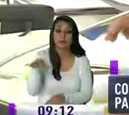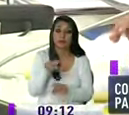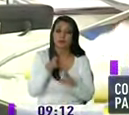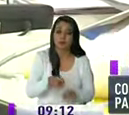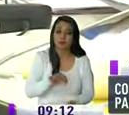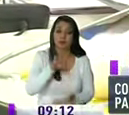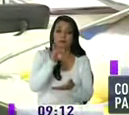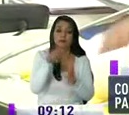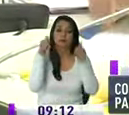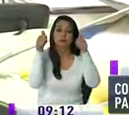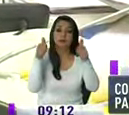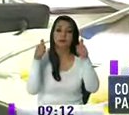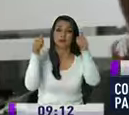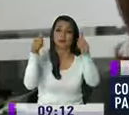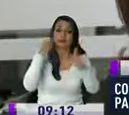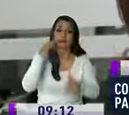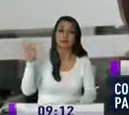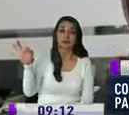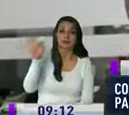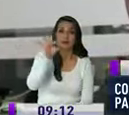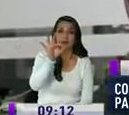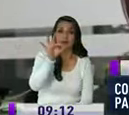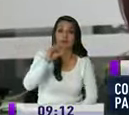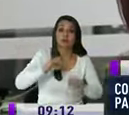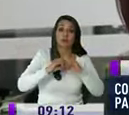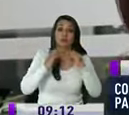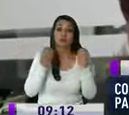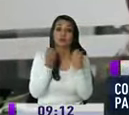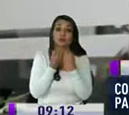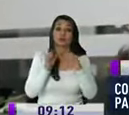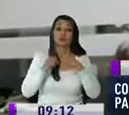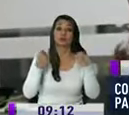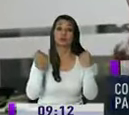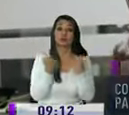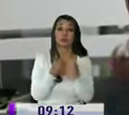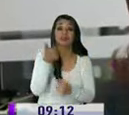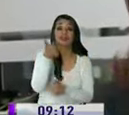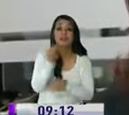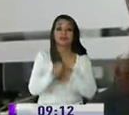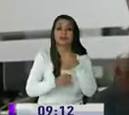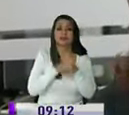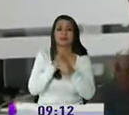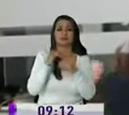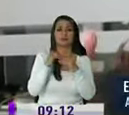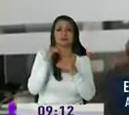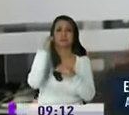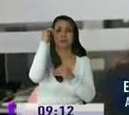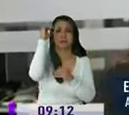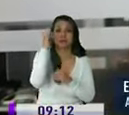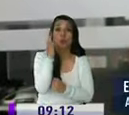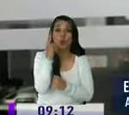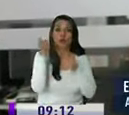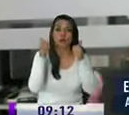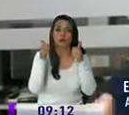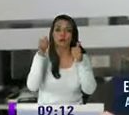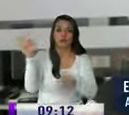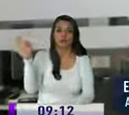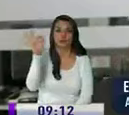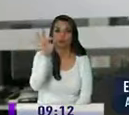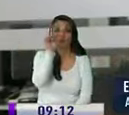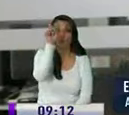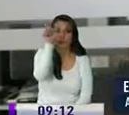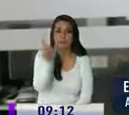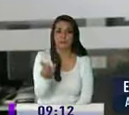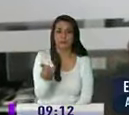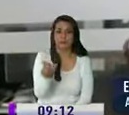presenten candidatos para la elección sean organizaciones de al menos 10 años y que auspice solamente a una persona a nivel